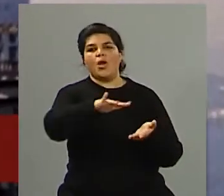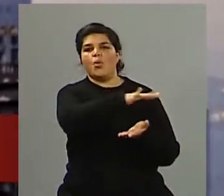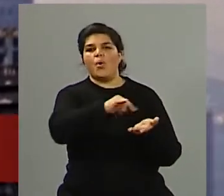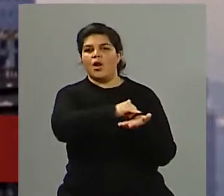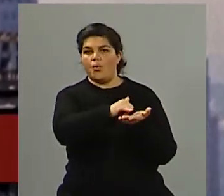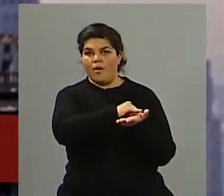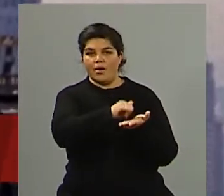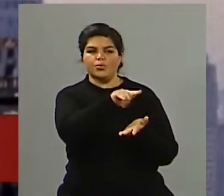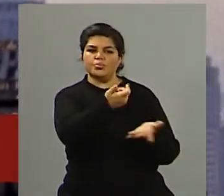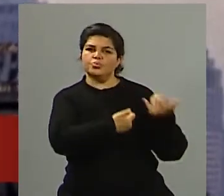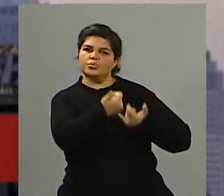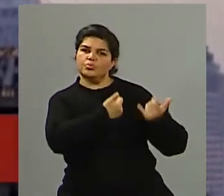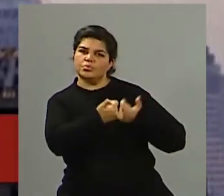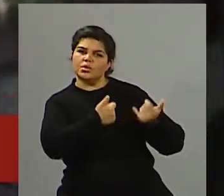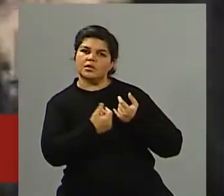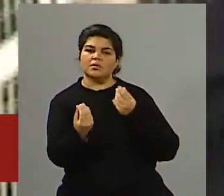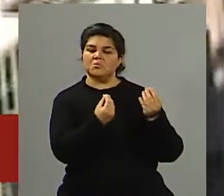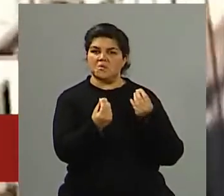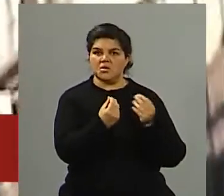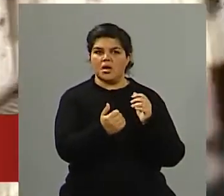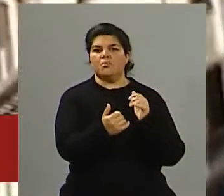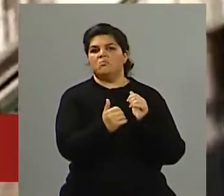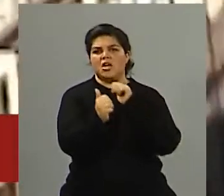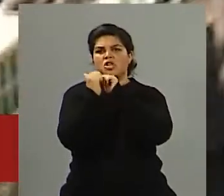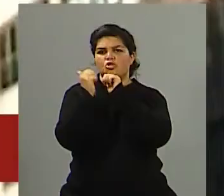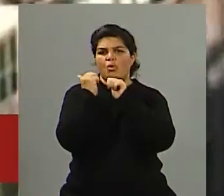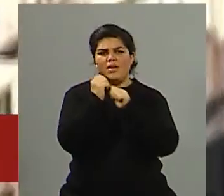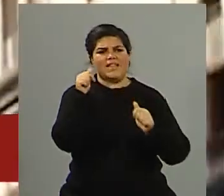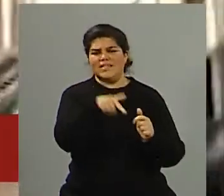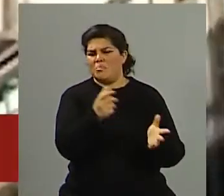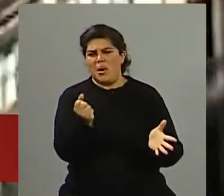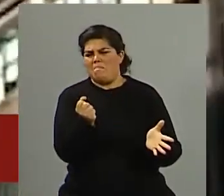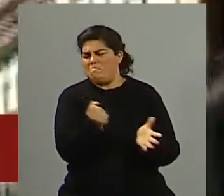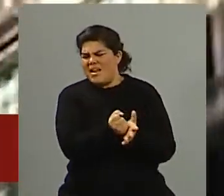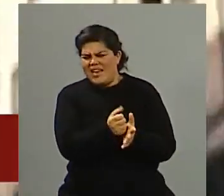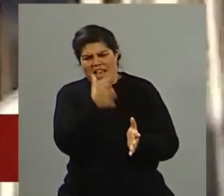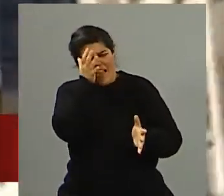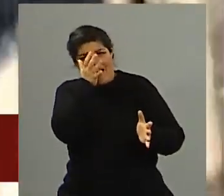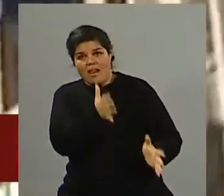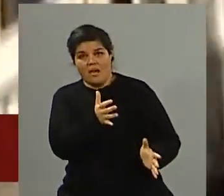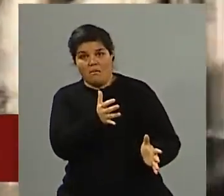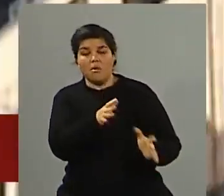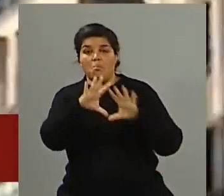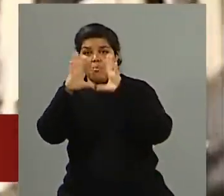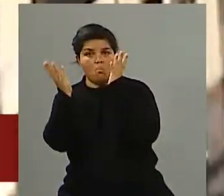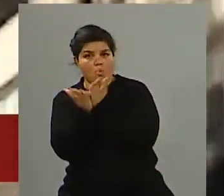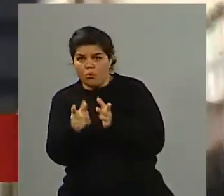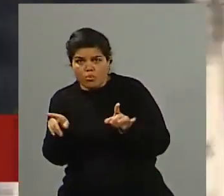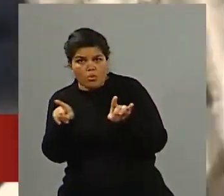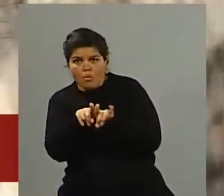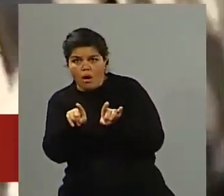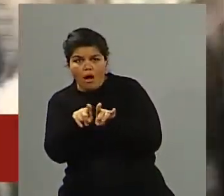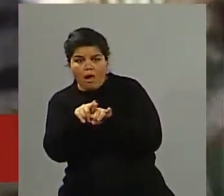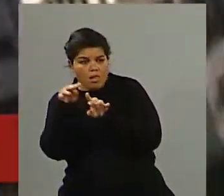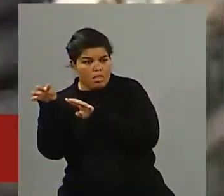es una página cara para la historia de Estados Unidos y del mundo. Hubo un antes y un después para la